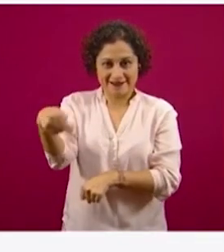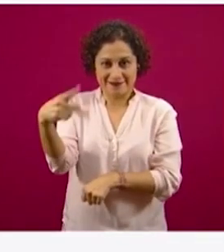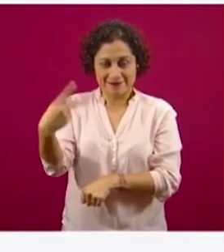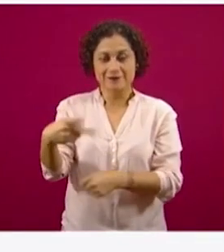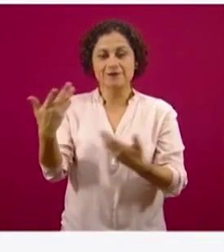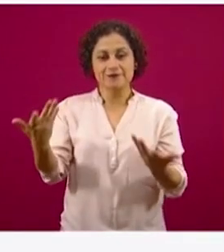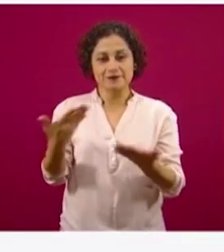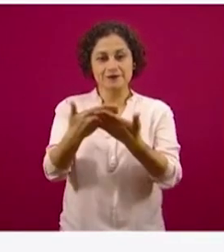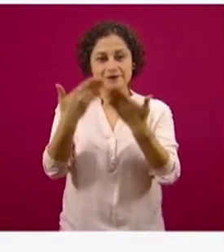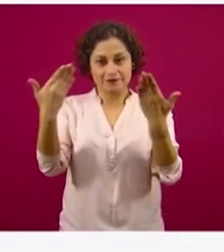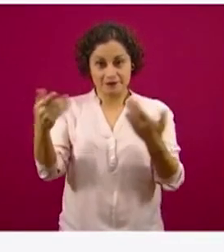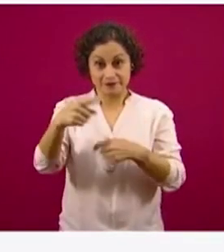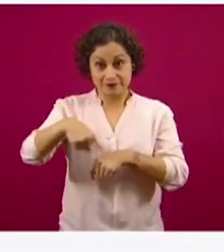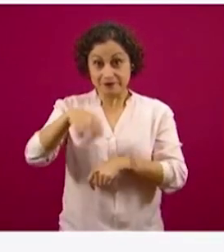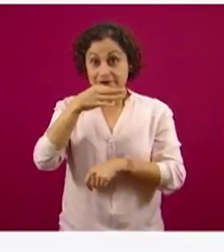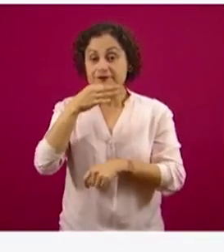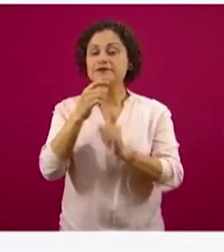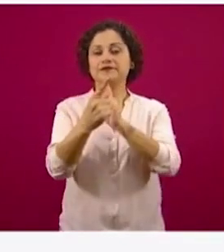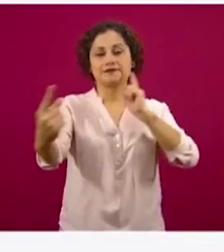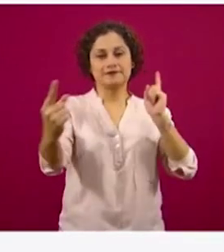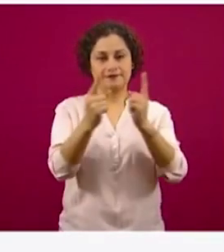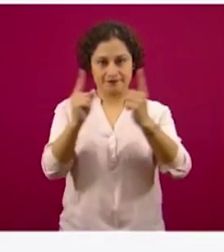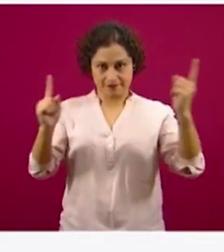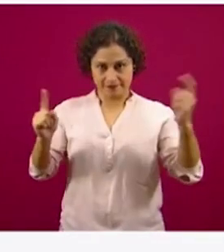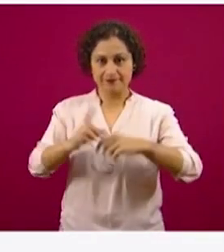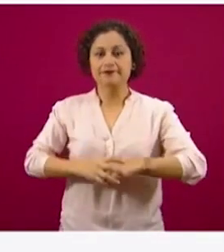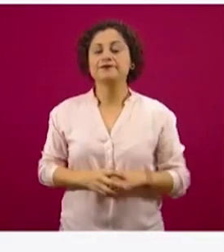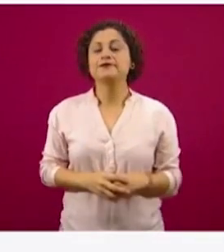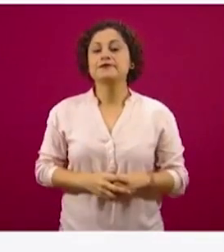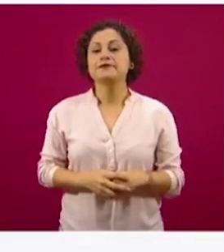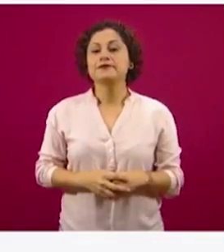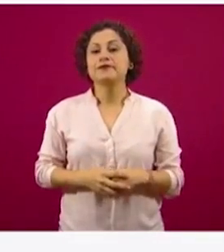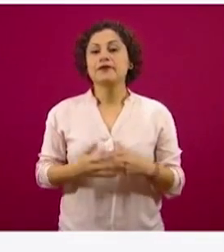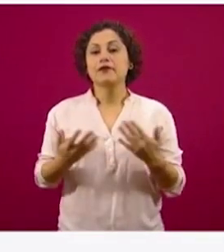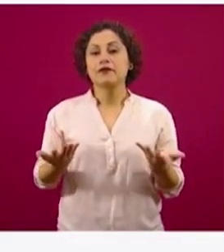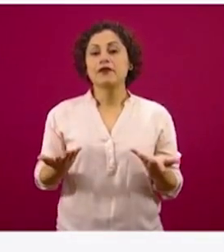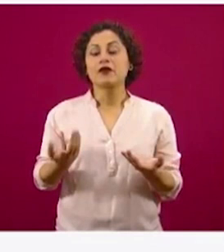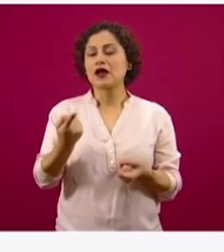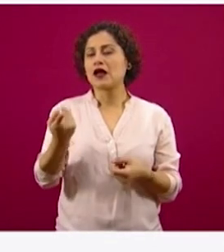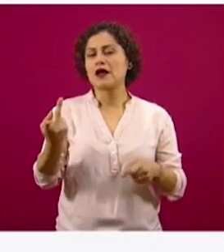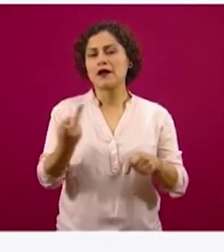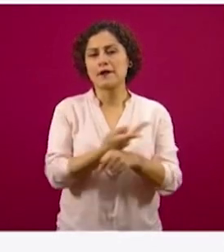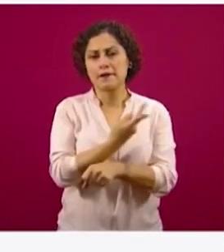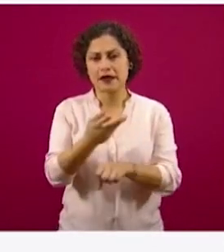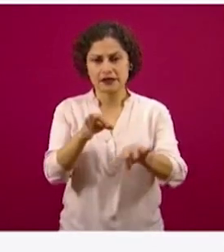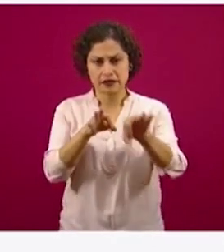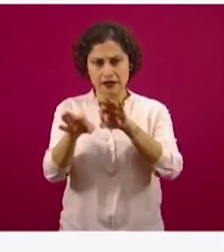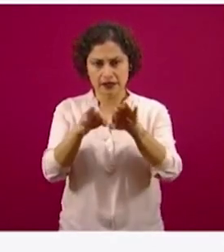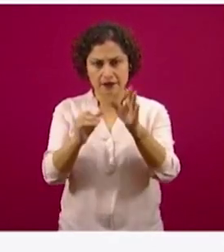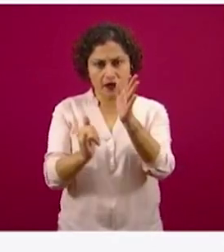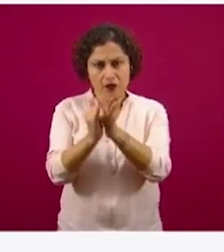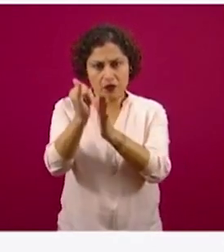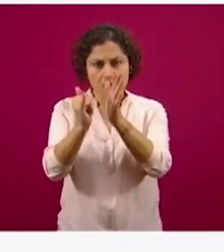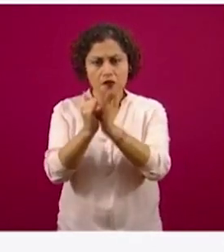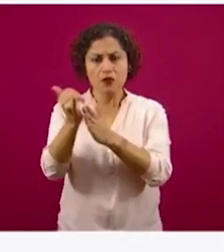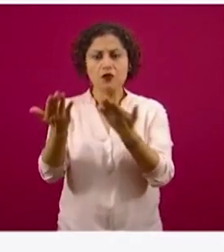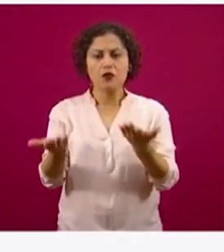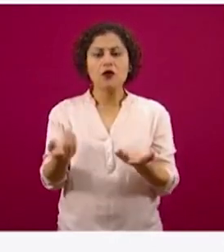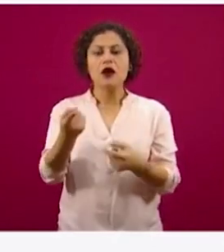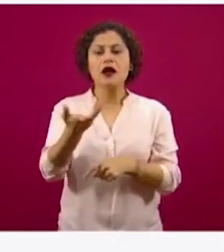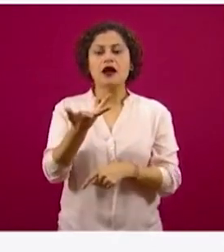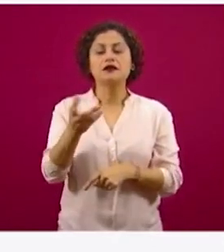¿Qué pasa con el tema de la industria de la construcción? Uno genera muchísimos empleos, 1.6 millones de